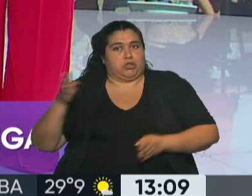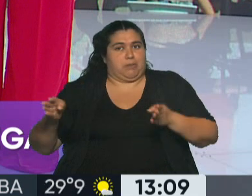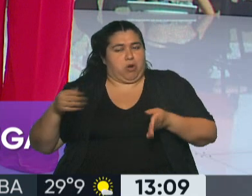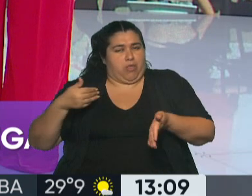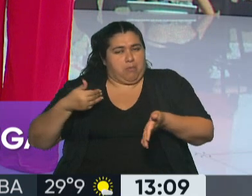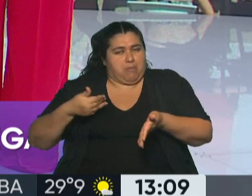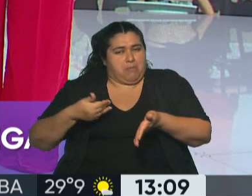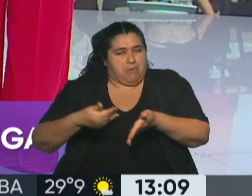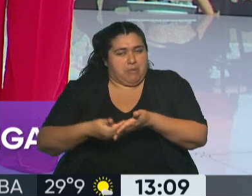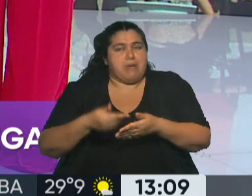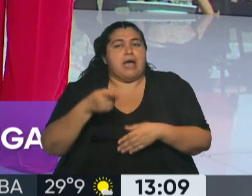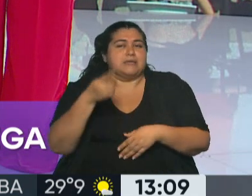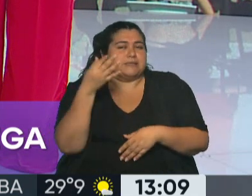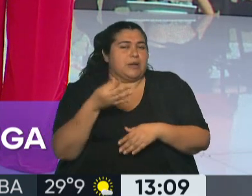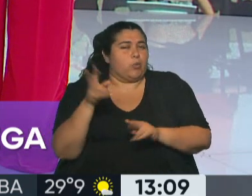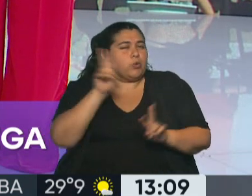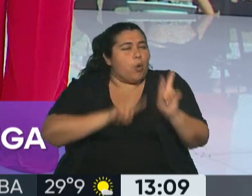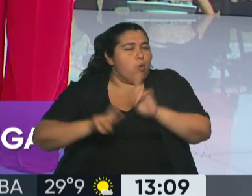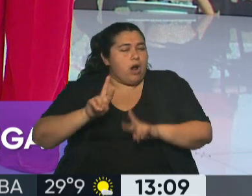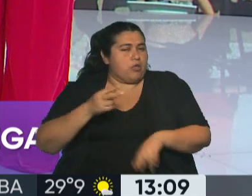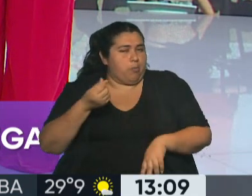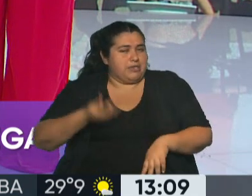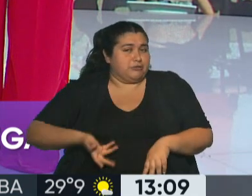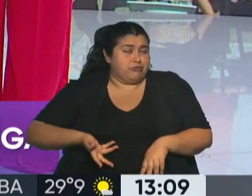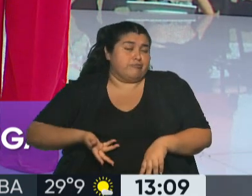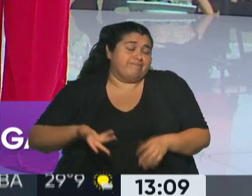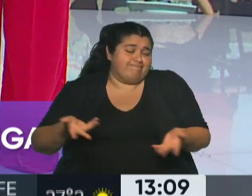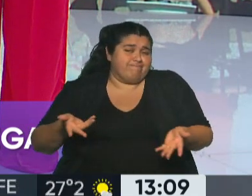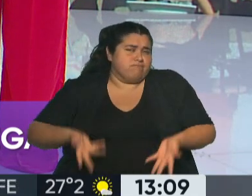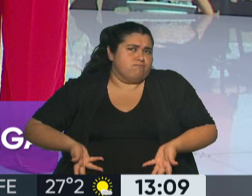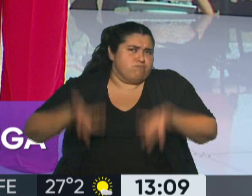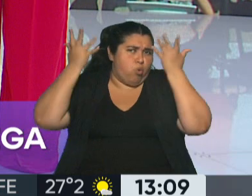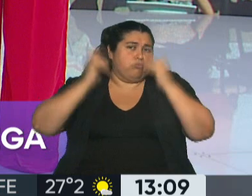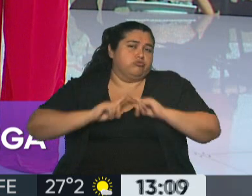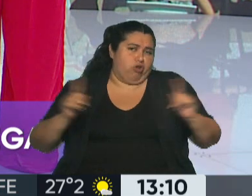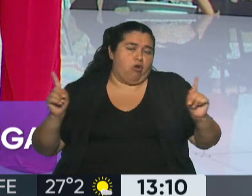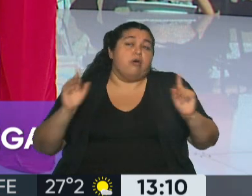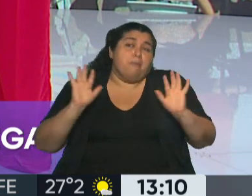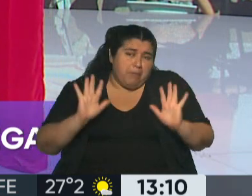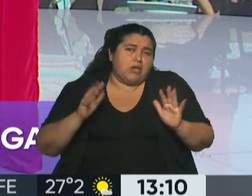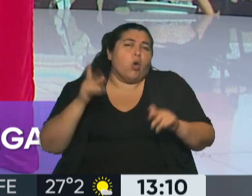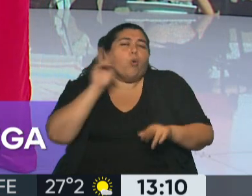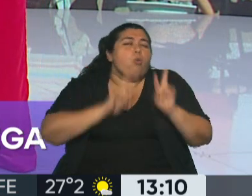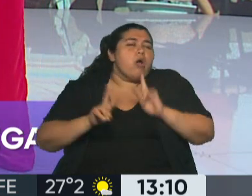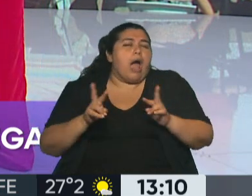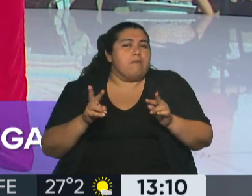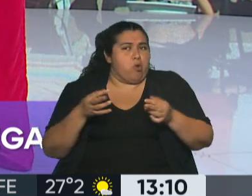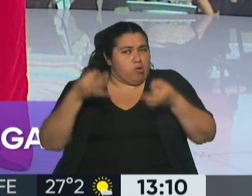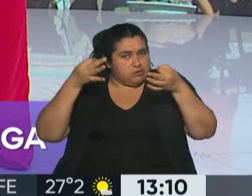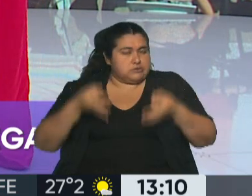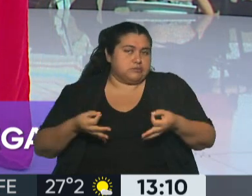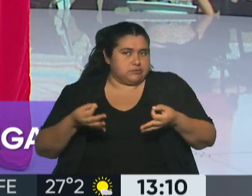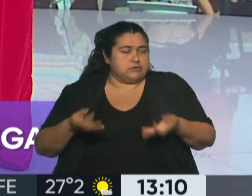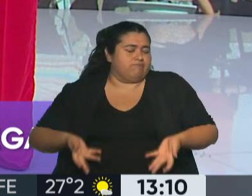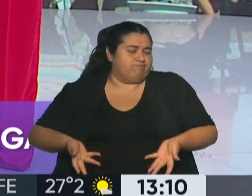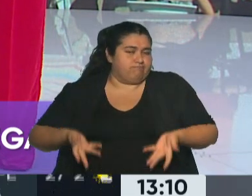vayan acomodando siempre con una tendencia arriba. Pero por eso insisto, y pedimos moderación a los propietarios fundamentalmente al establecer de